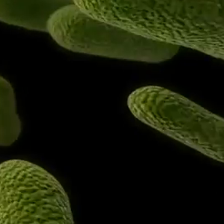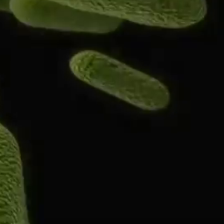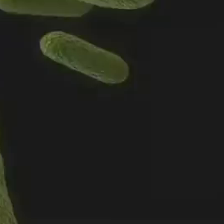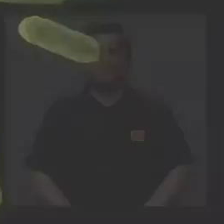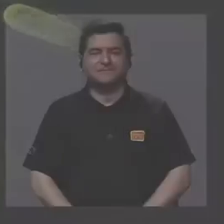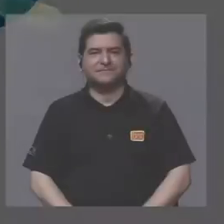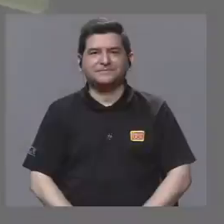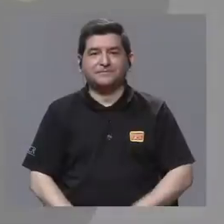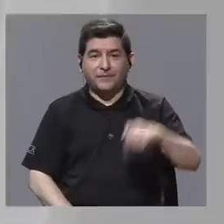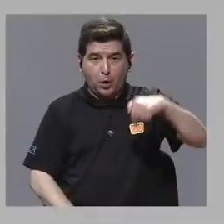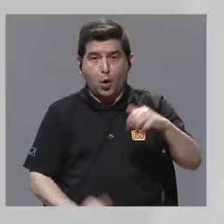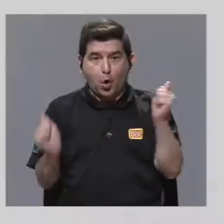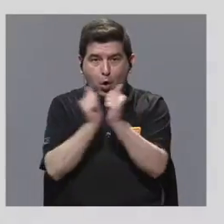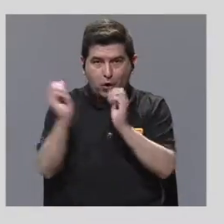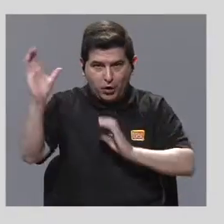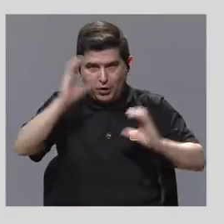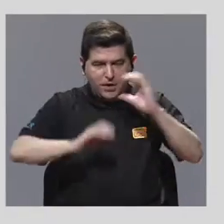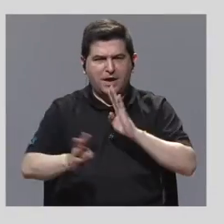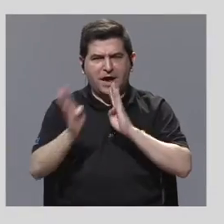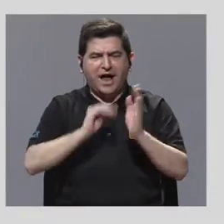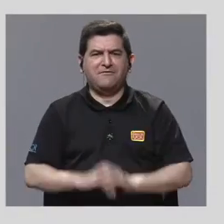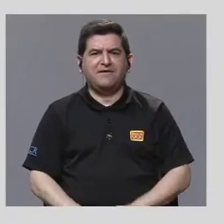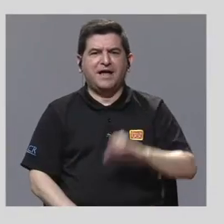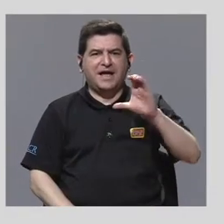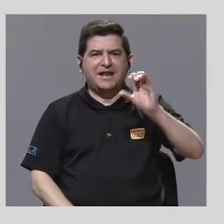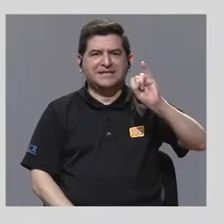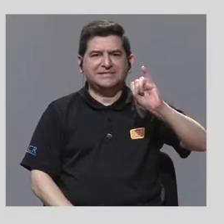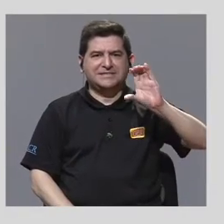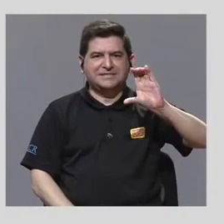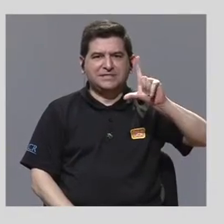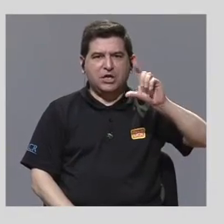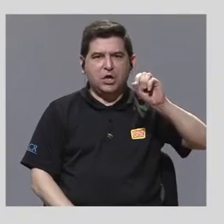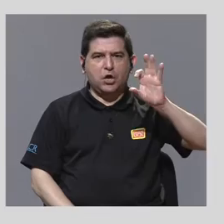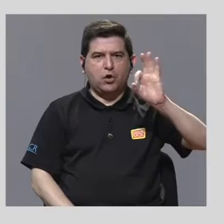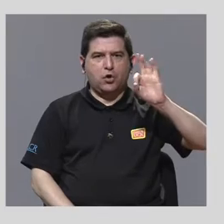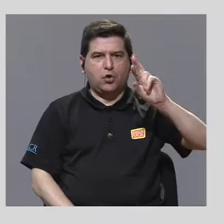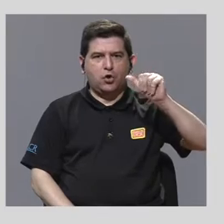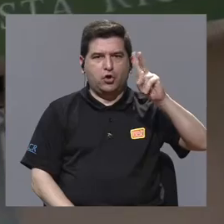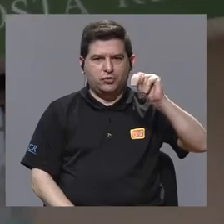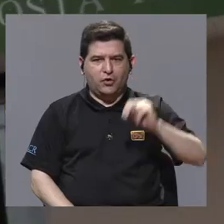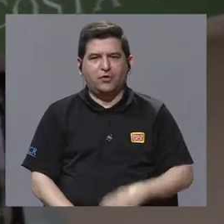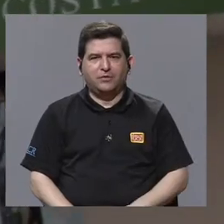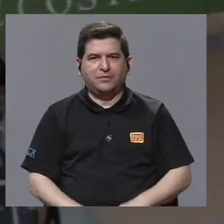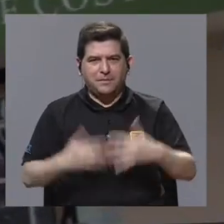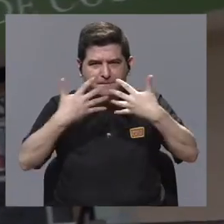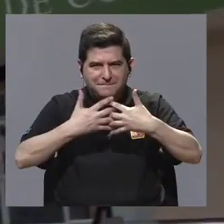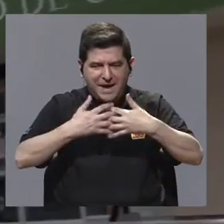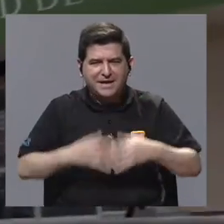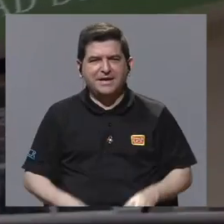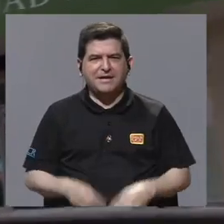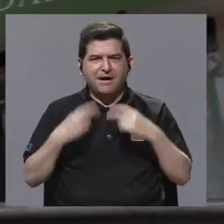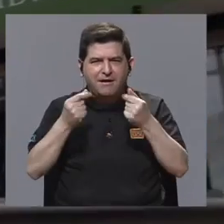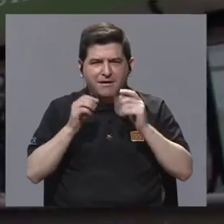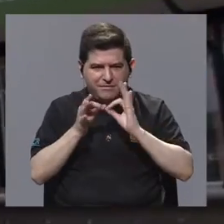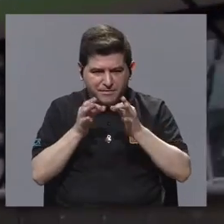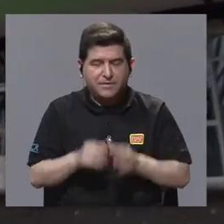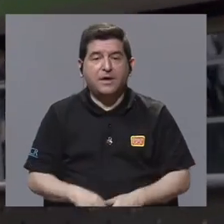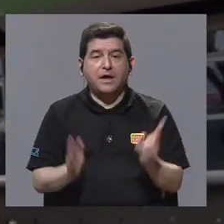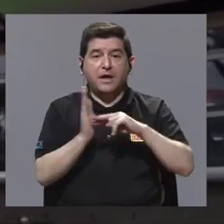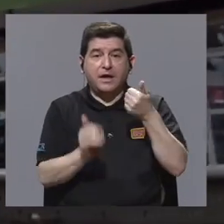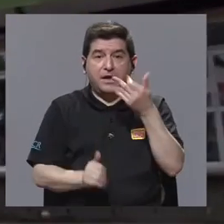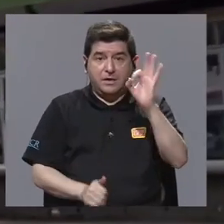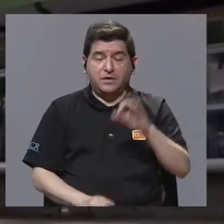Hoy en Conciencia hablaremos En el año 2019,